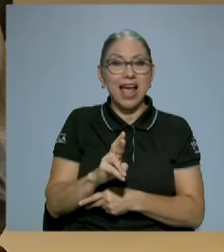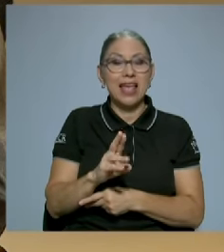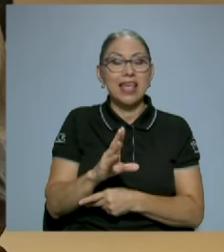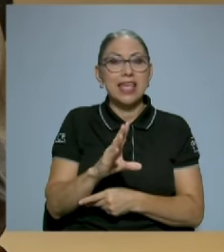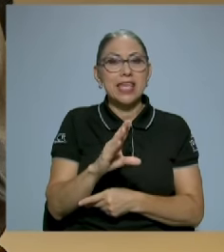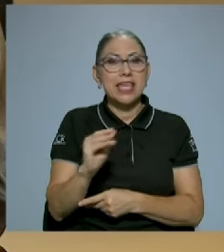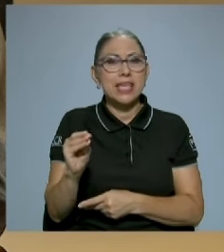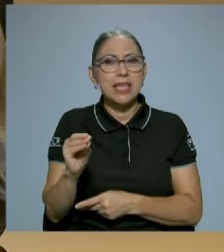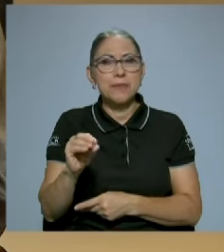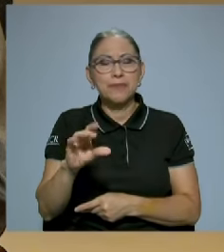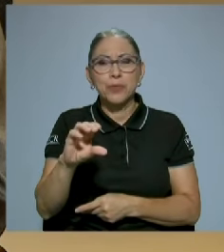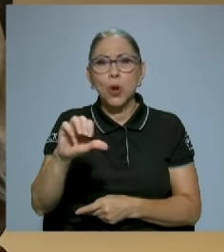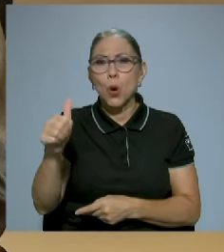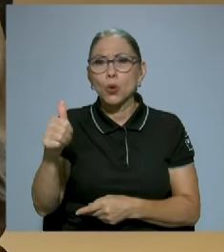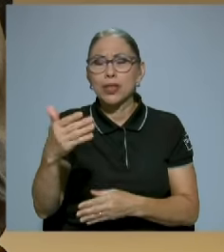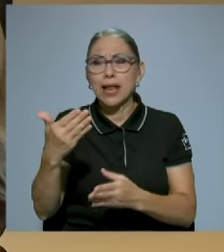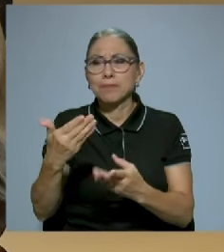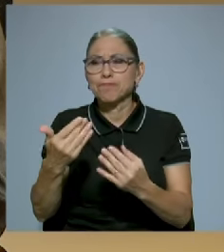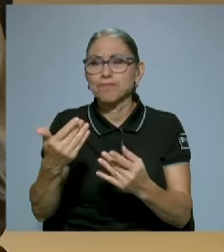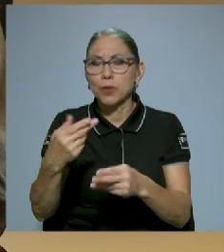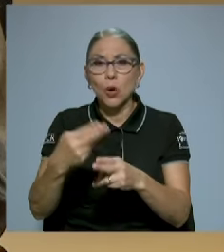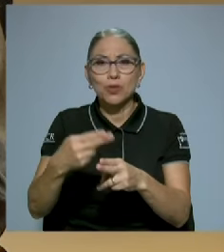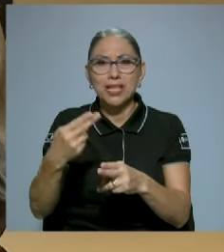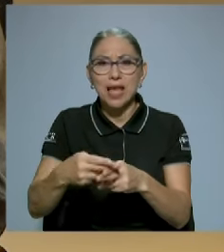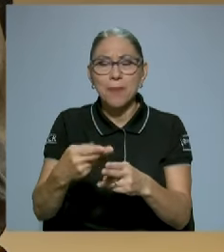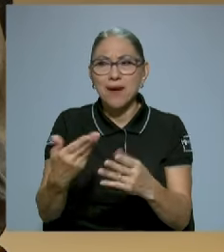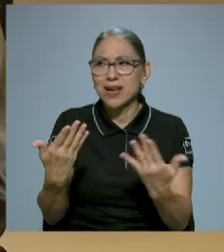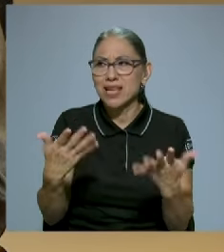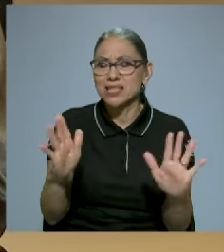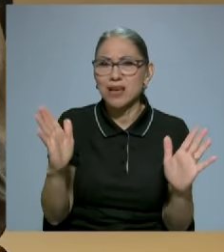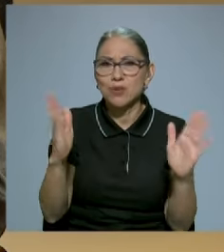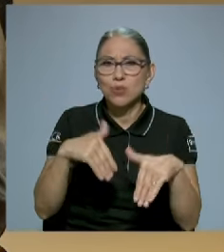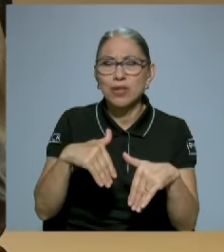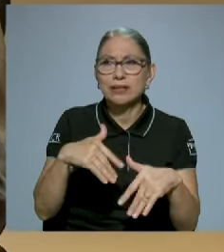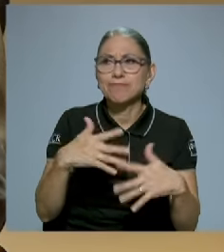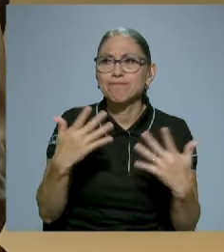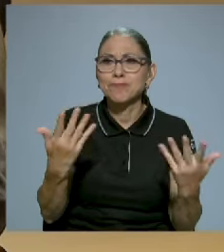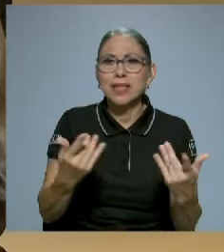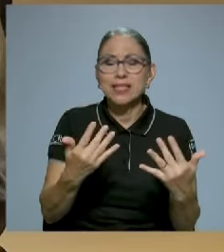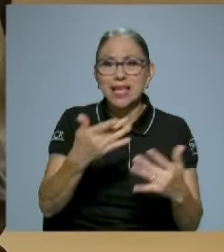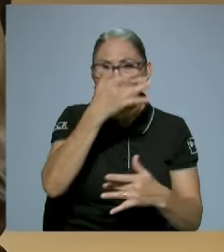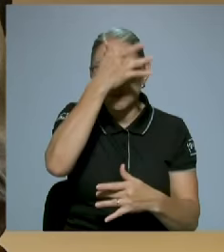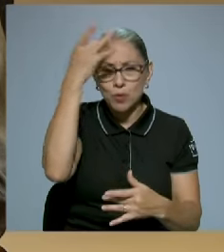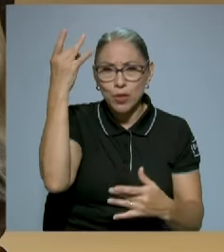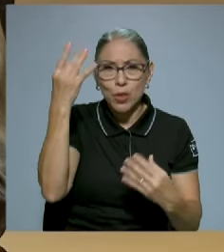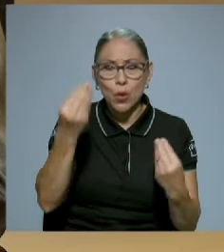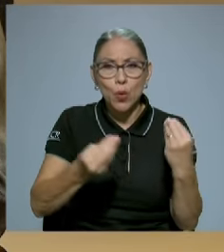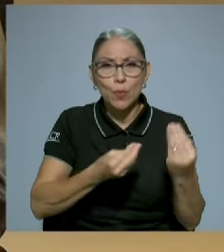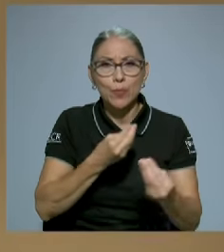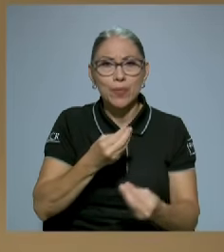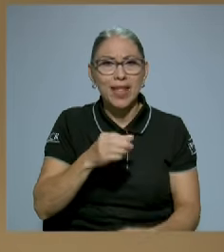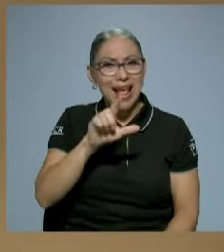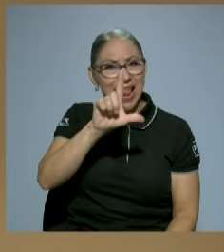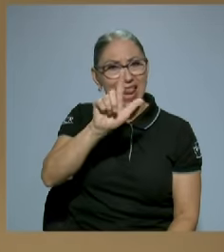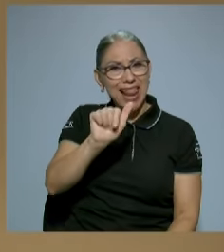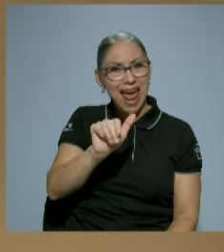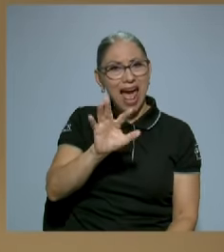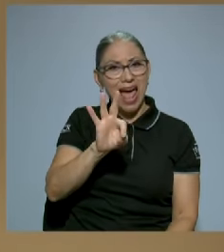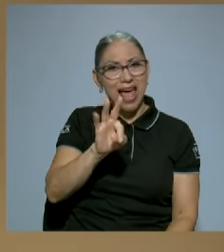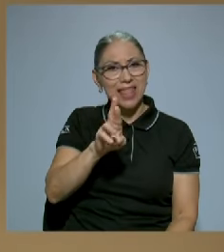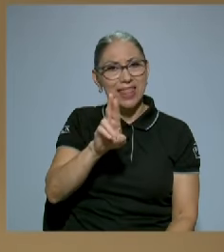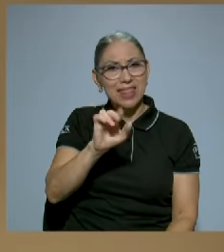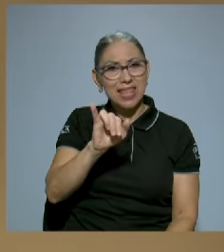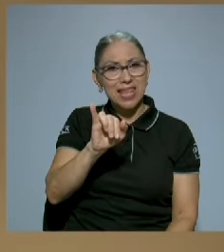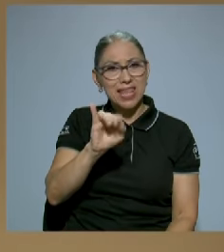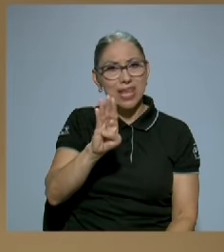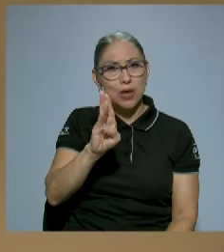la otra? Que desapareció. La que ya se me olvidó cómo se llamaba. La Tribuna, creo. La Tribuna, exactamente.